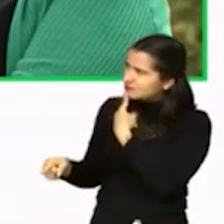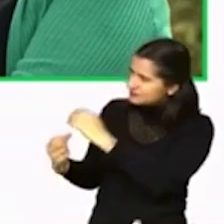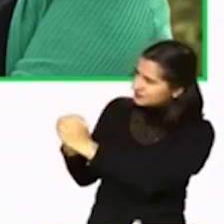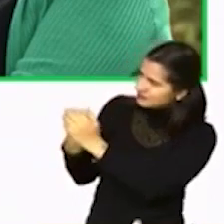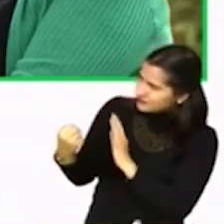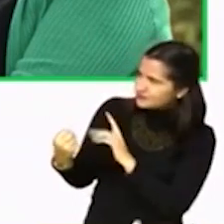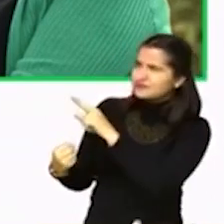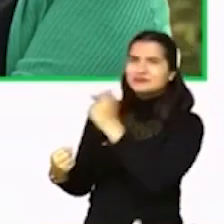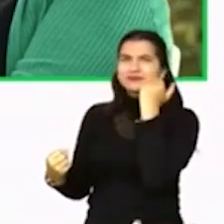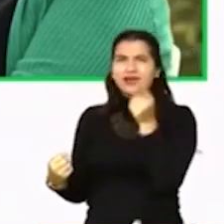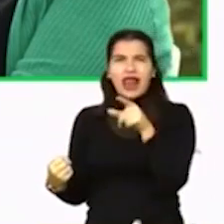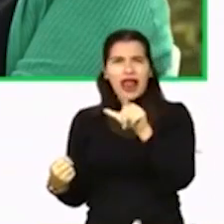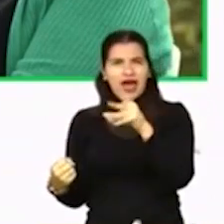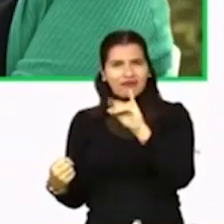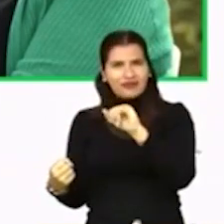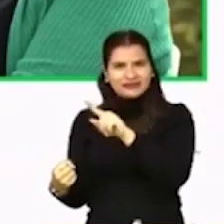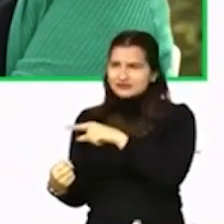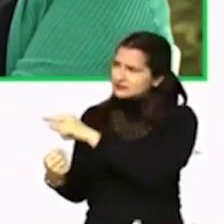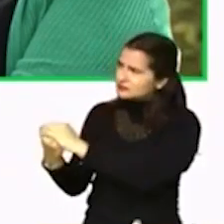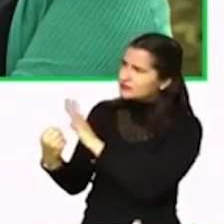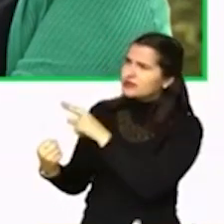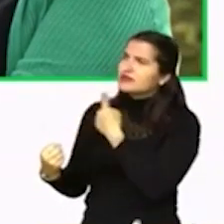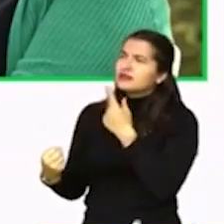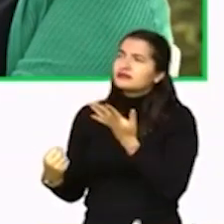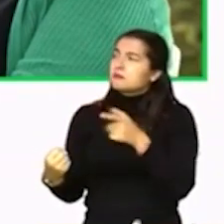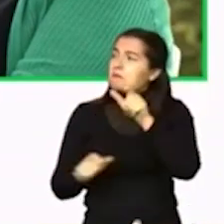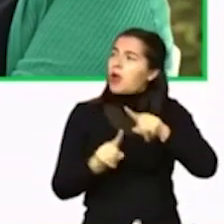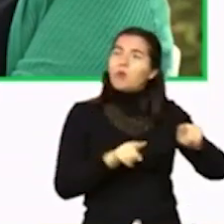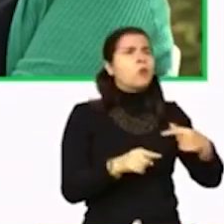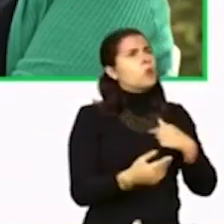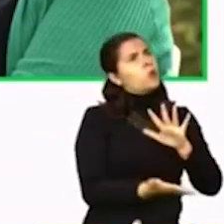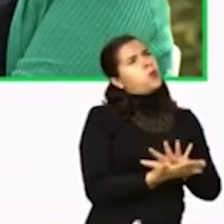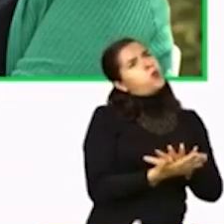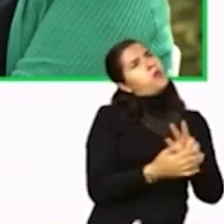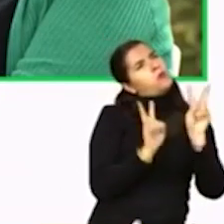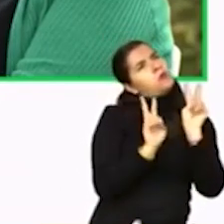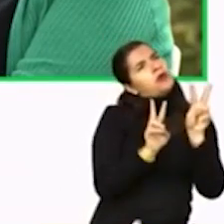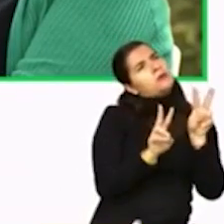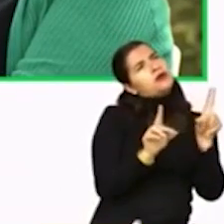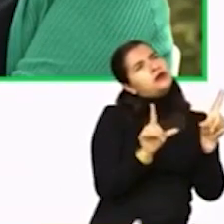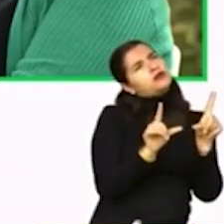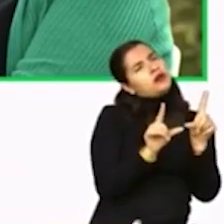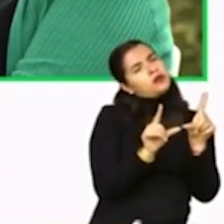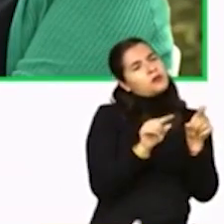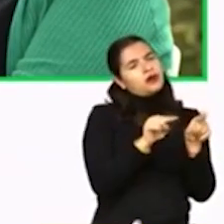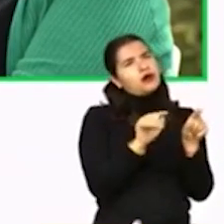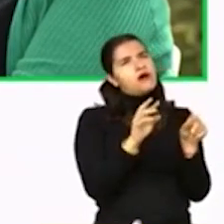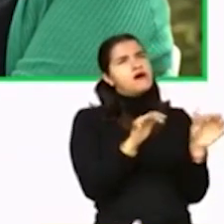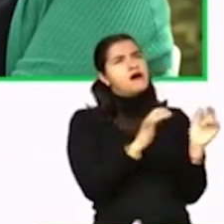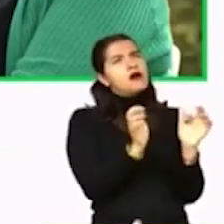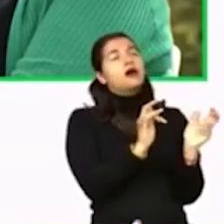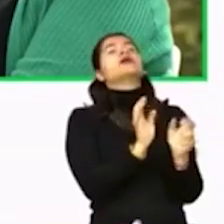víctimas, les tocó vivir la guerra desde la televisión. Por eso, apelando a esa